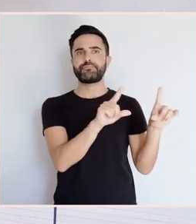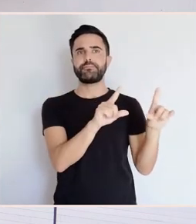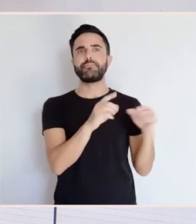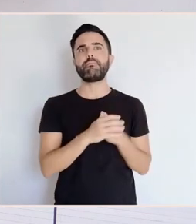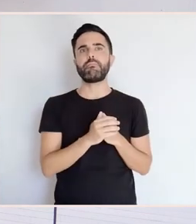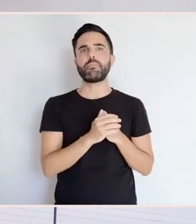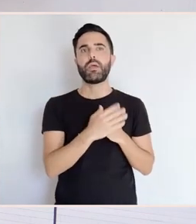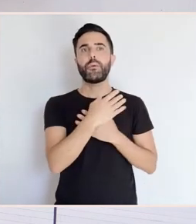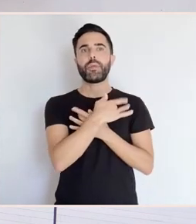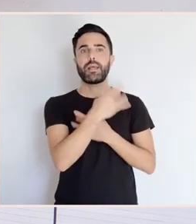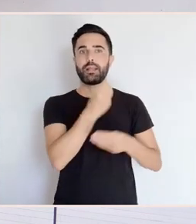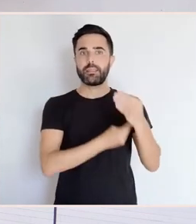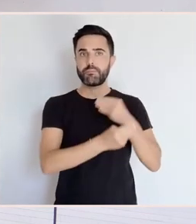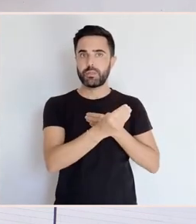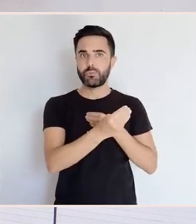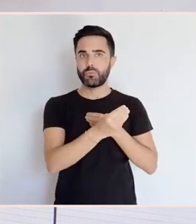nacemento da vice,